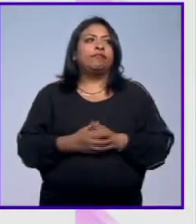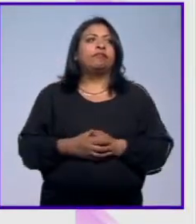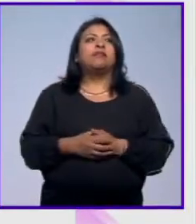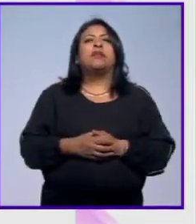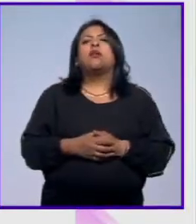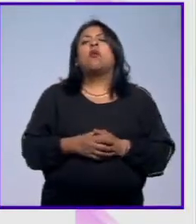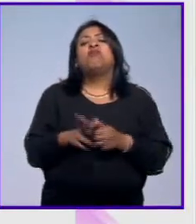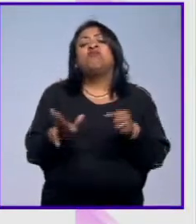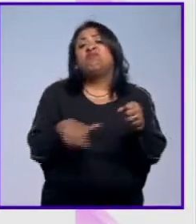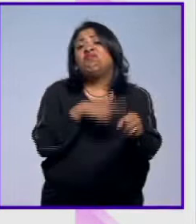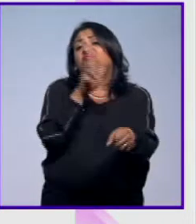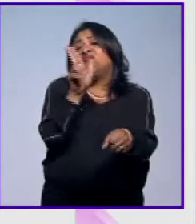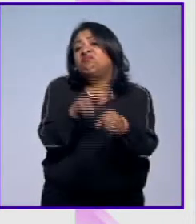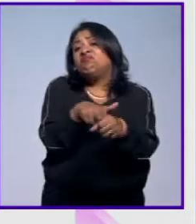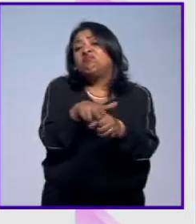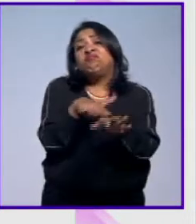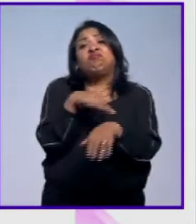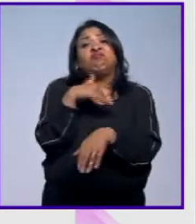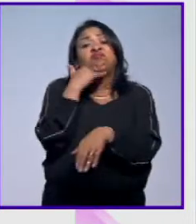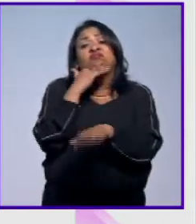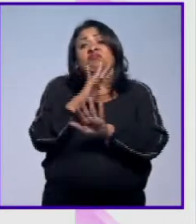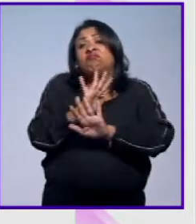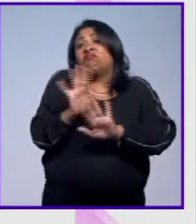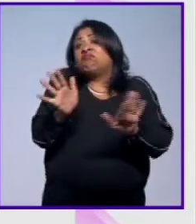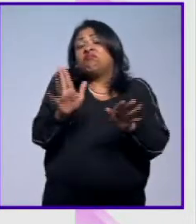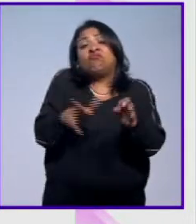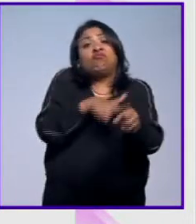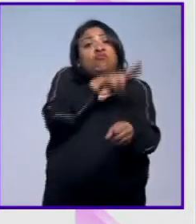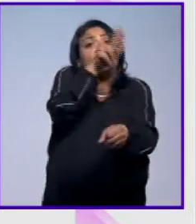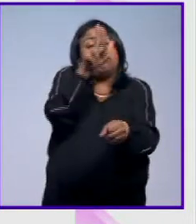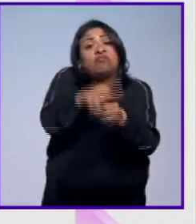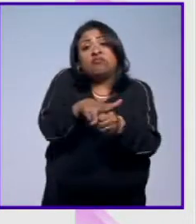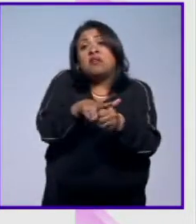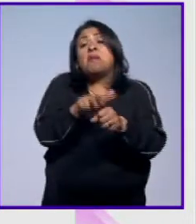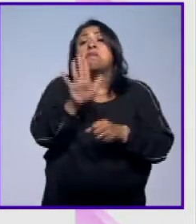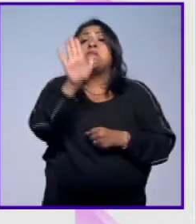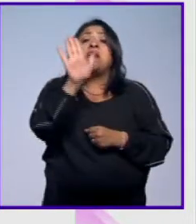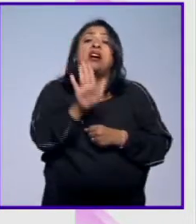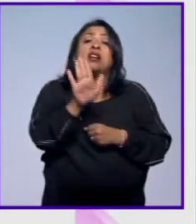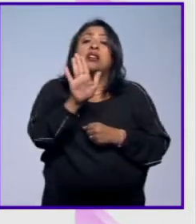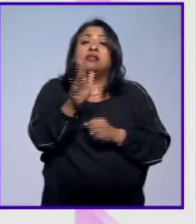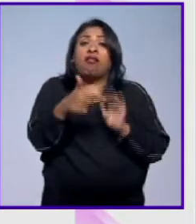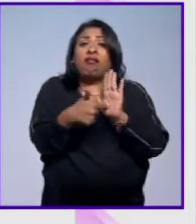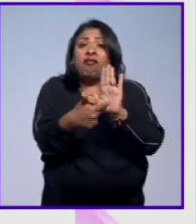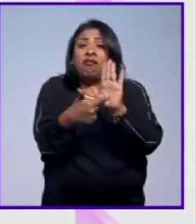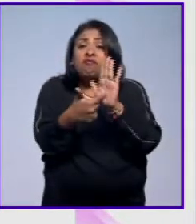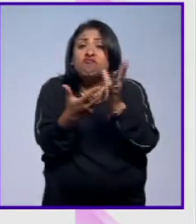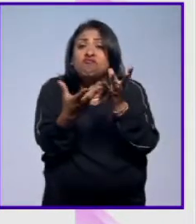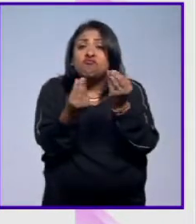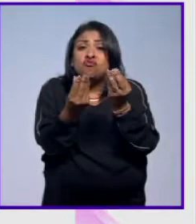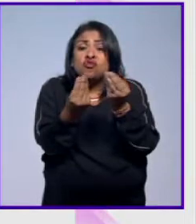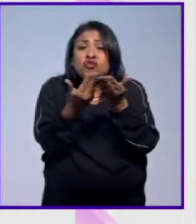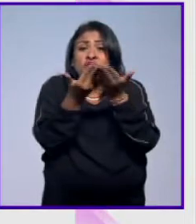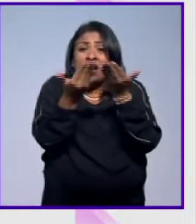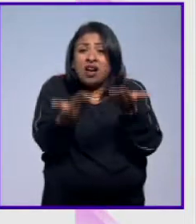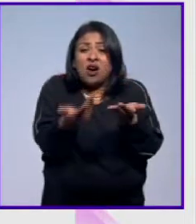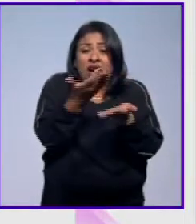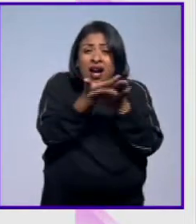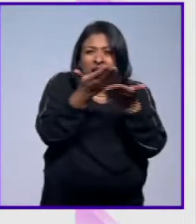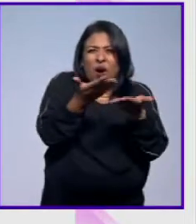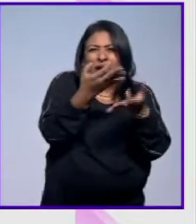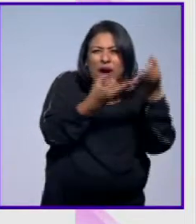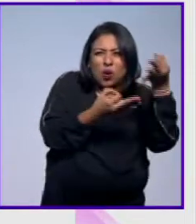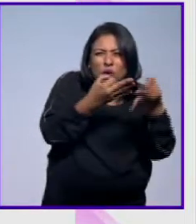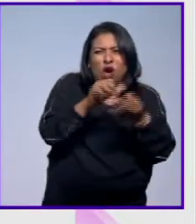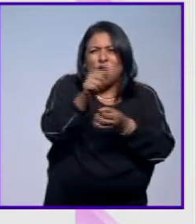normalidad, la normalidad que parece estar presente en este y en muchos otros